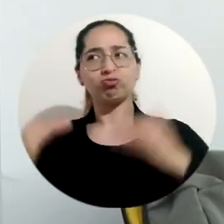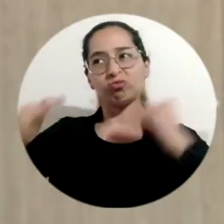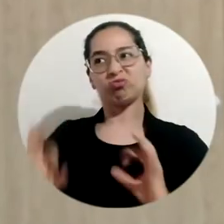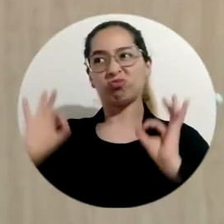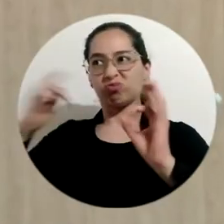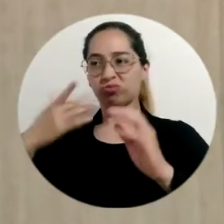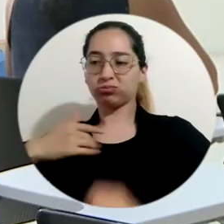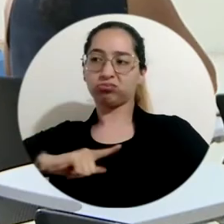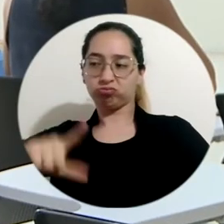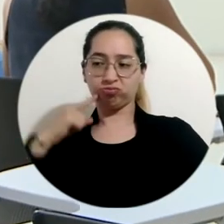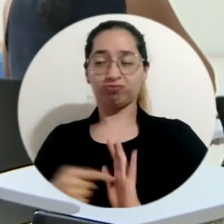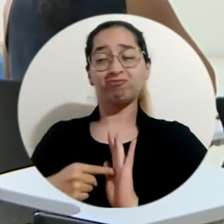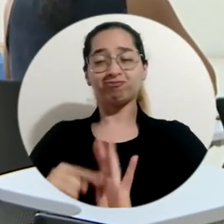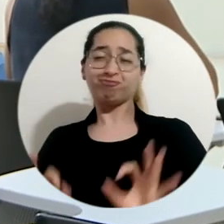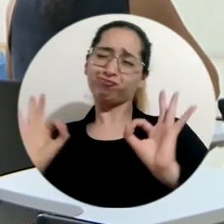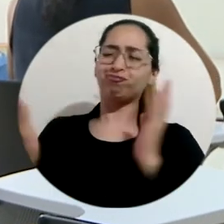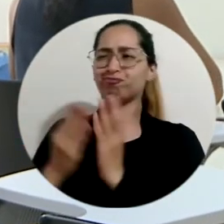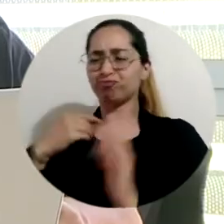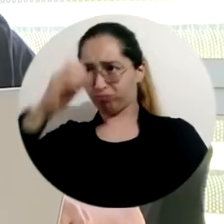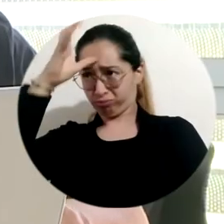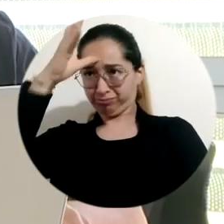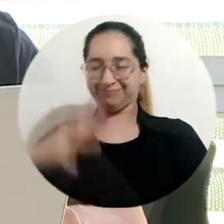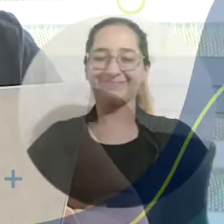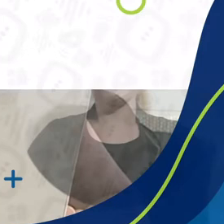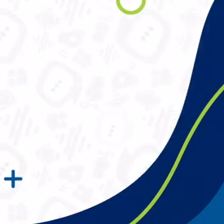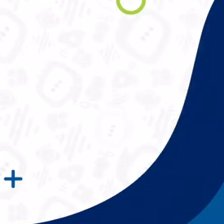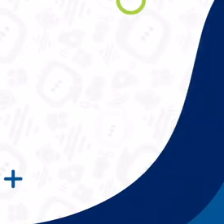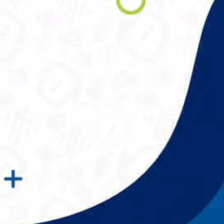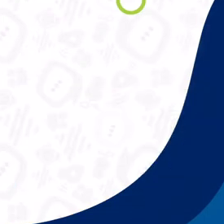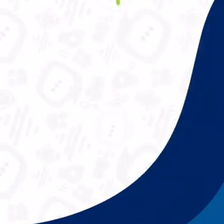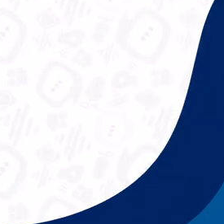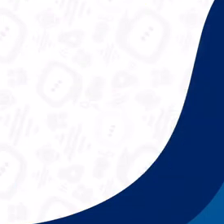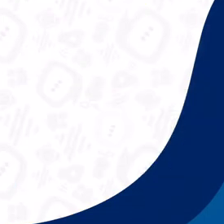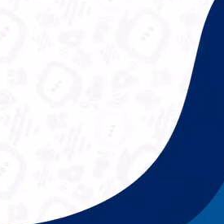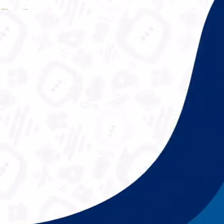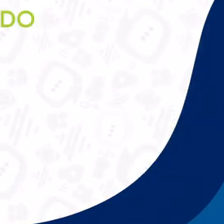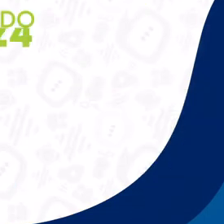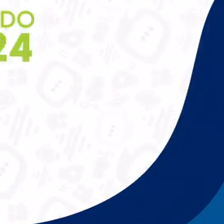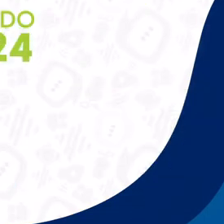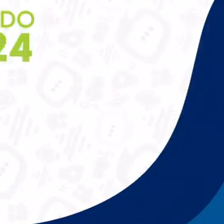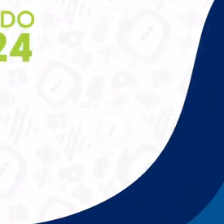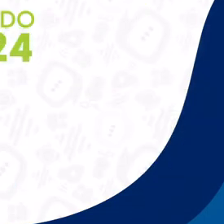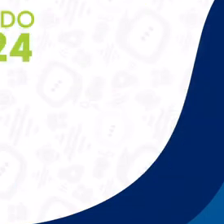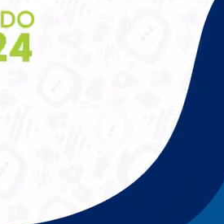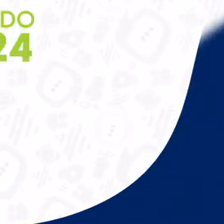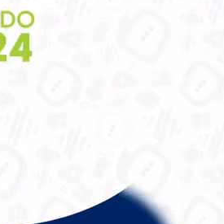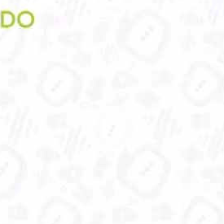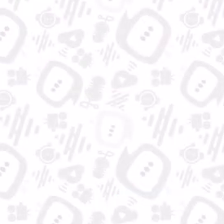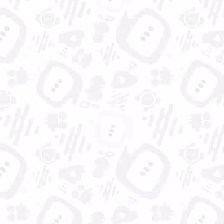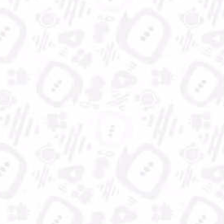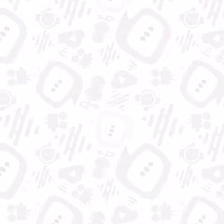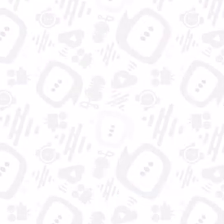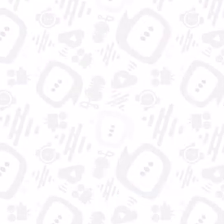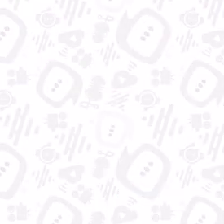formación les permitirá convertirse en líderes y llevar el sello de alta calidad. Universidad del Magdalena. Aún más incluyente